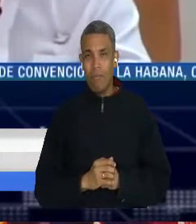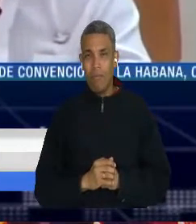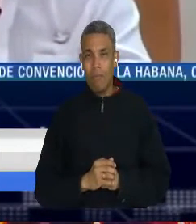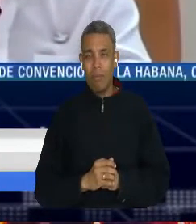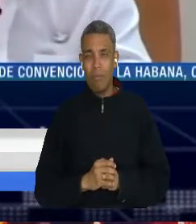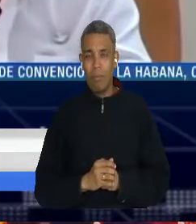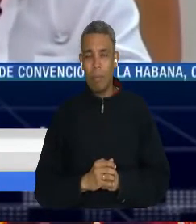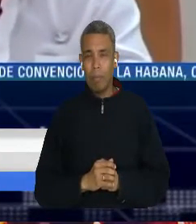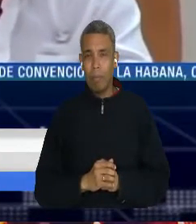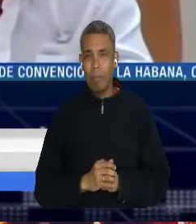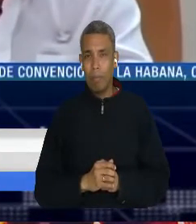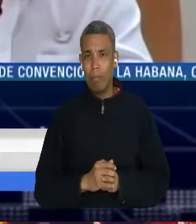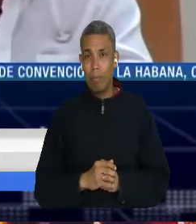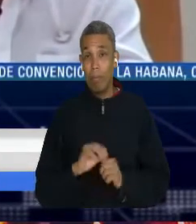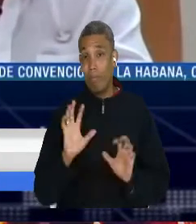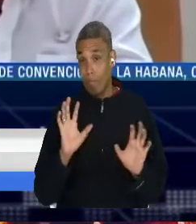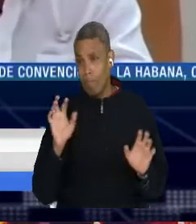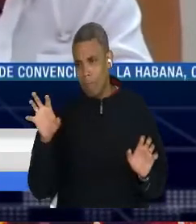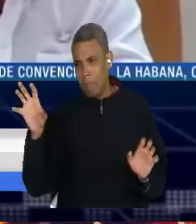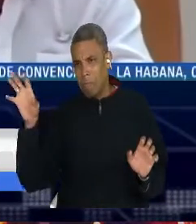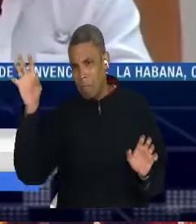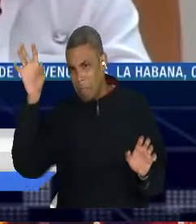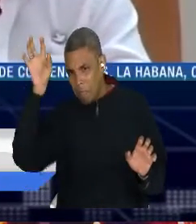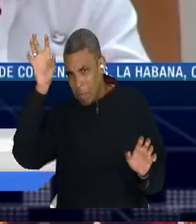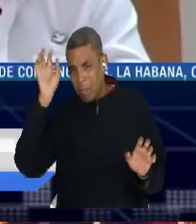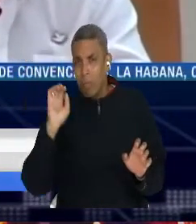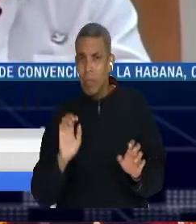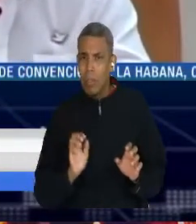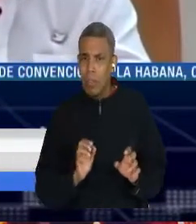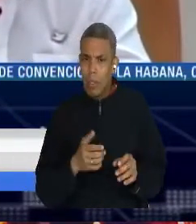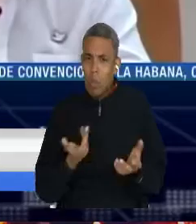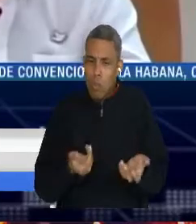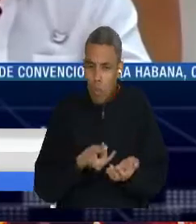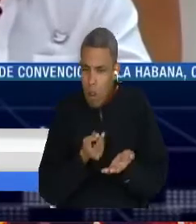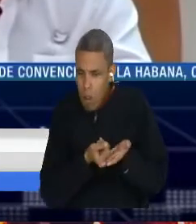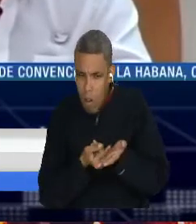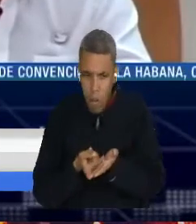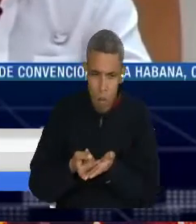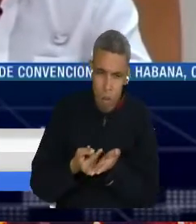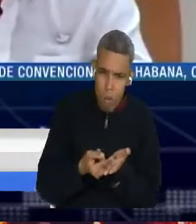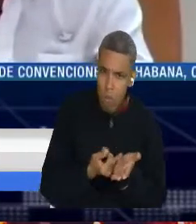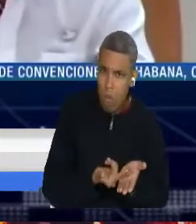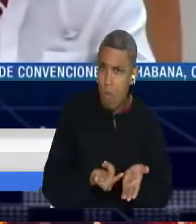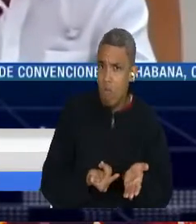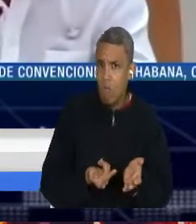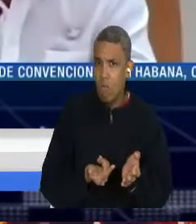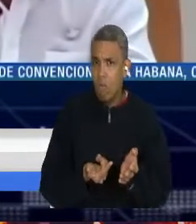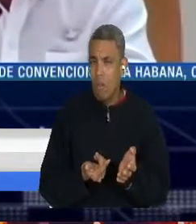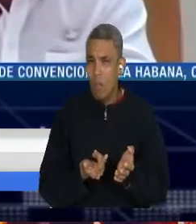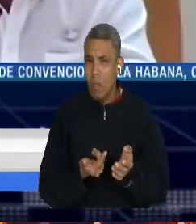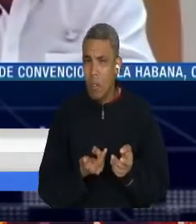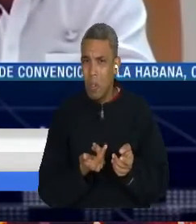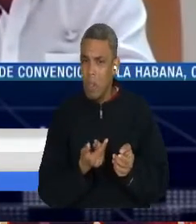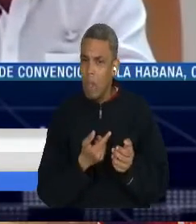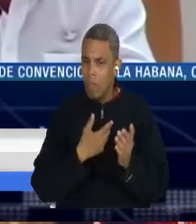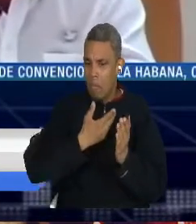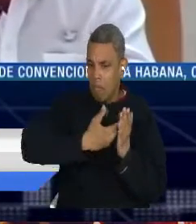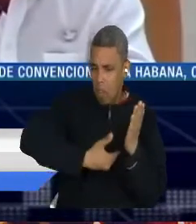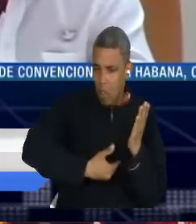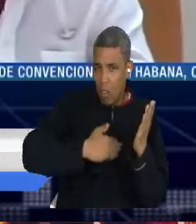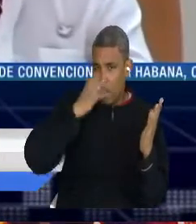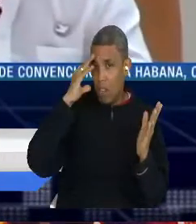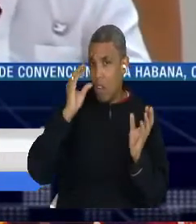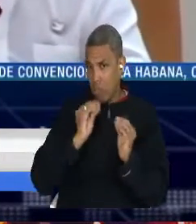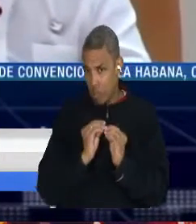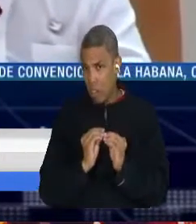un ejemplo internacional en términos de salida, una salida negociada al conflicto con unos posibles acuerdos implementados